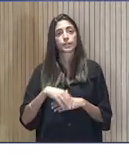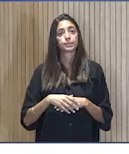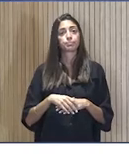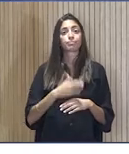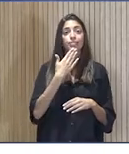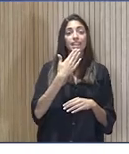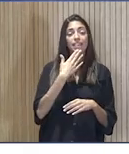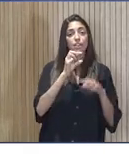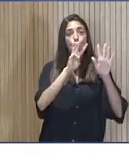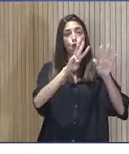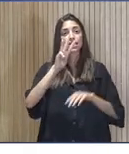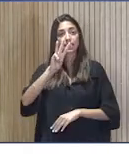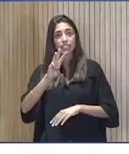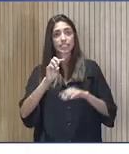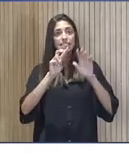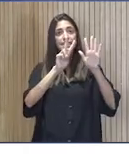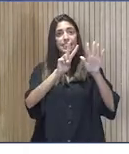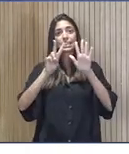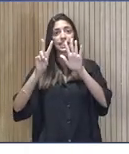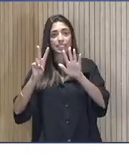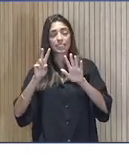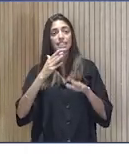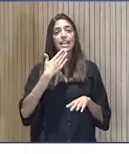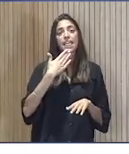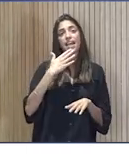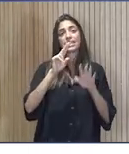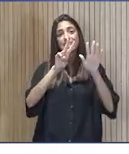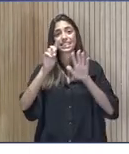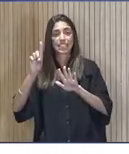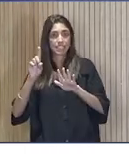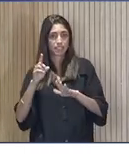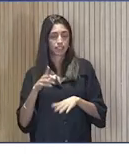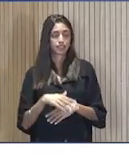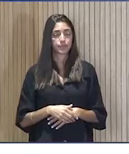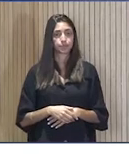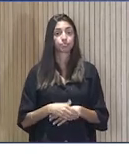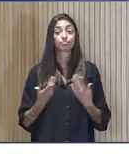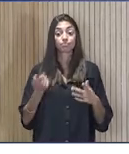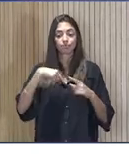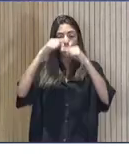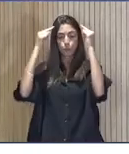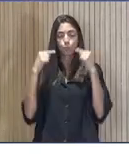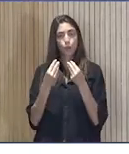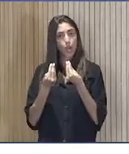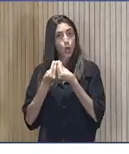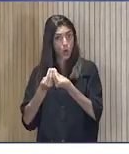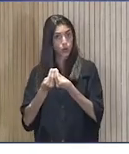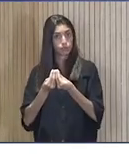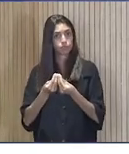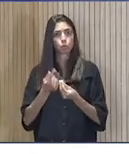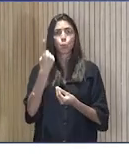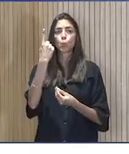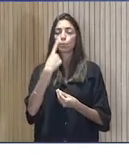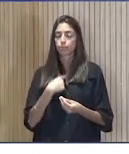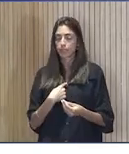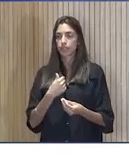83, 78 y 76 años. Estando con las monjas allí, una de ellas me dijo, es